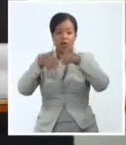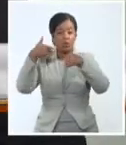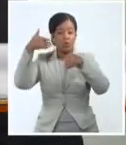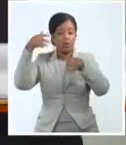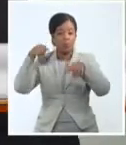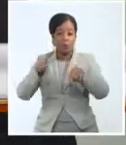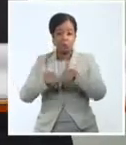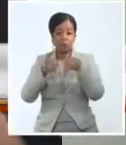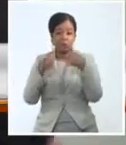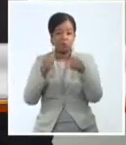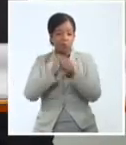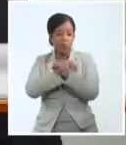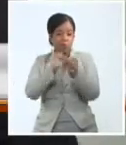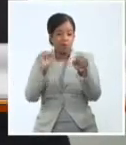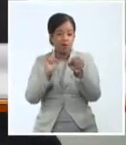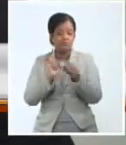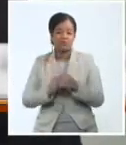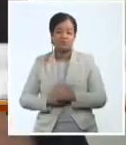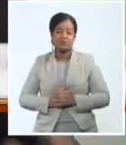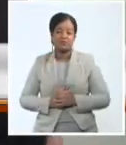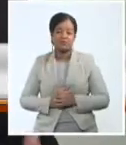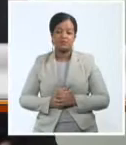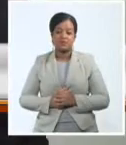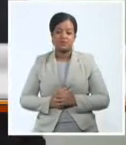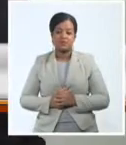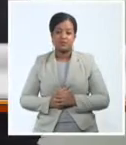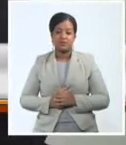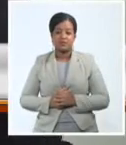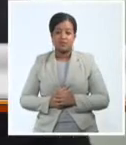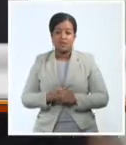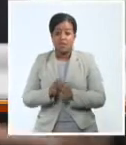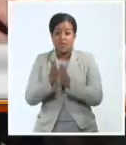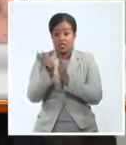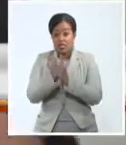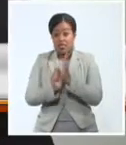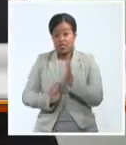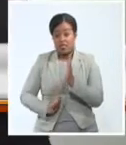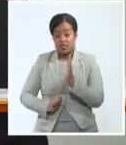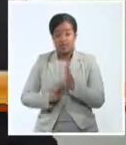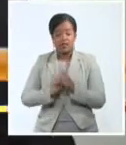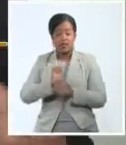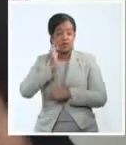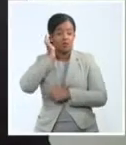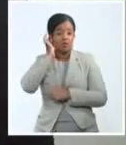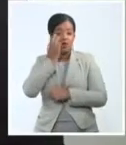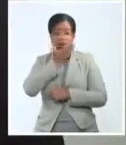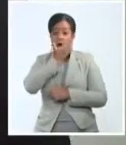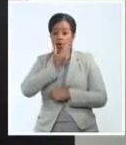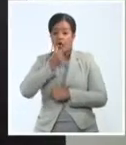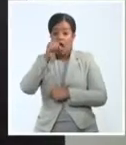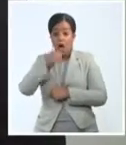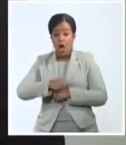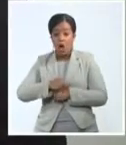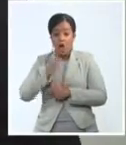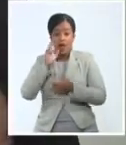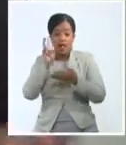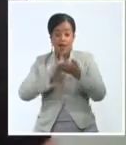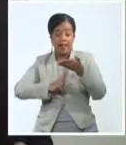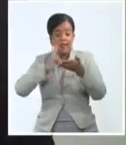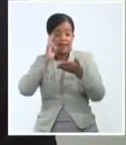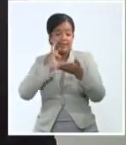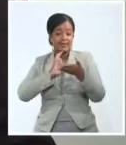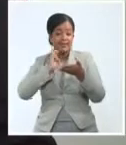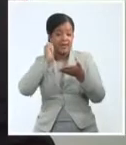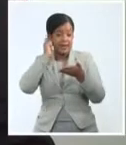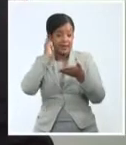este diario íntimo que está escrito por una muchacha que en el momento era joven y que en la actualidad lo está leyendo su nieta. Y